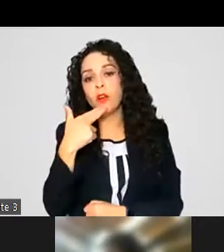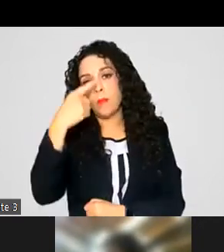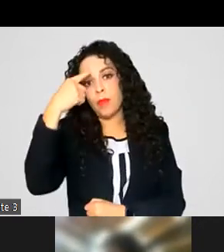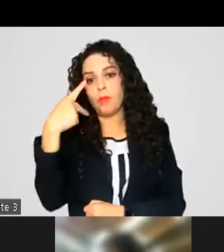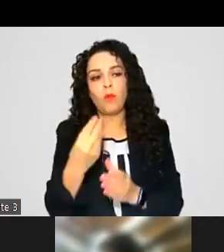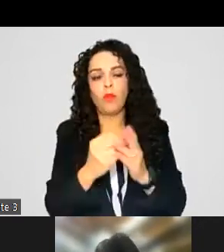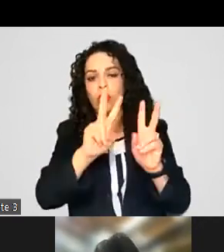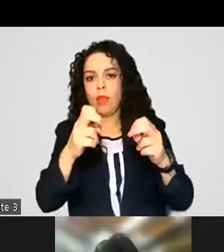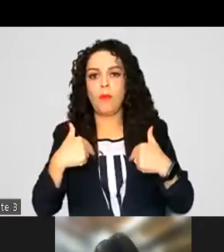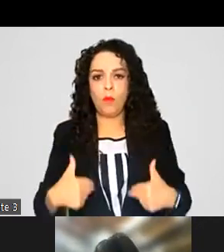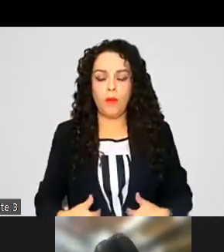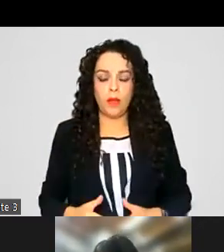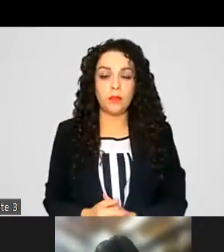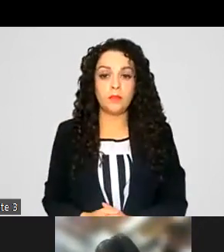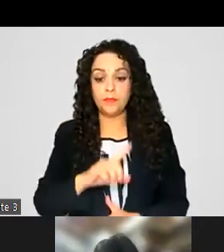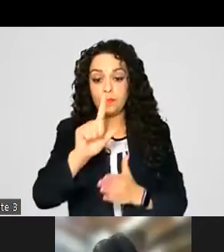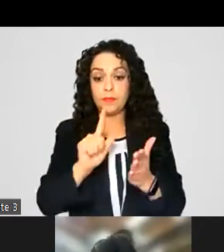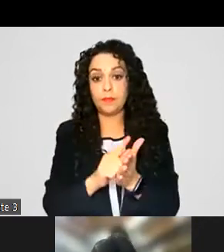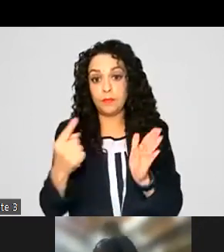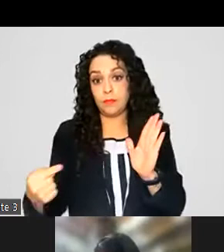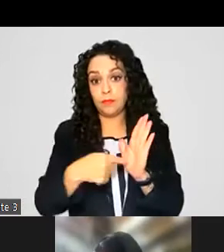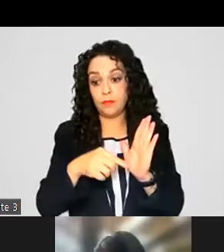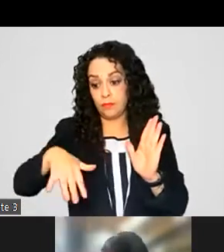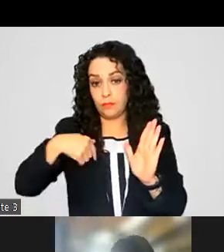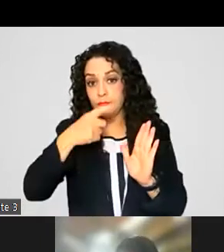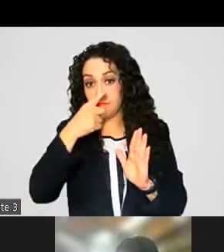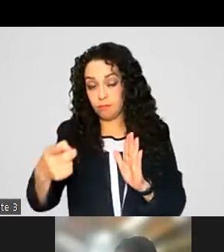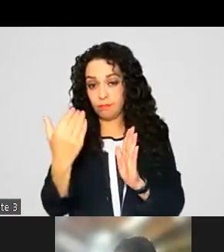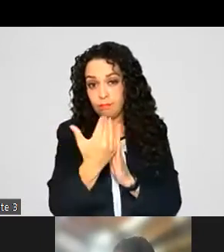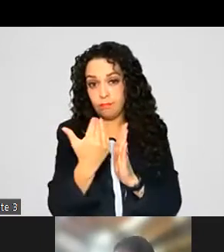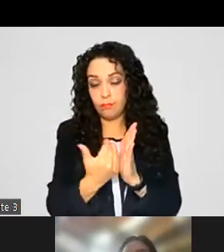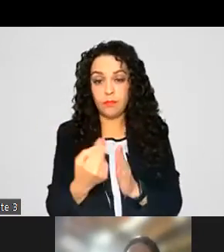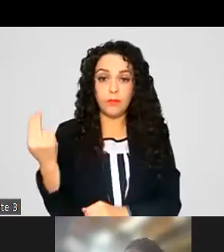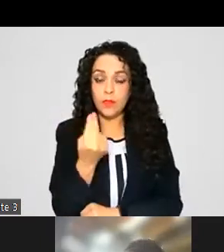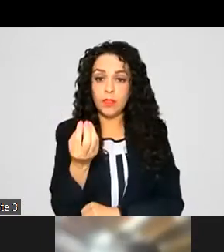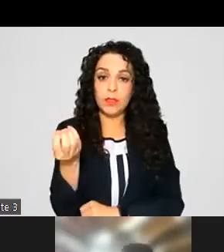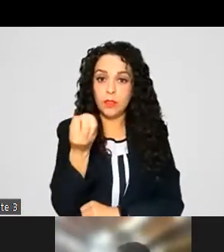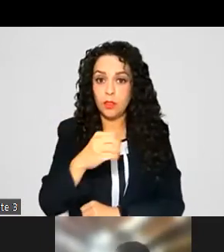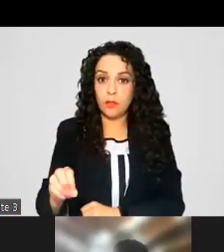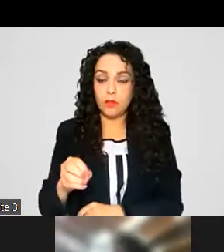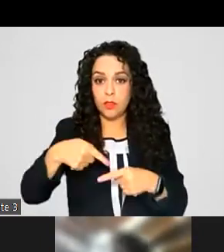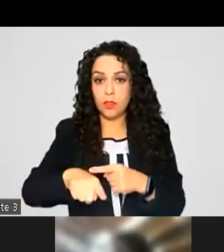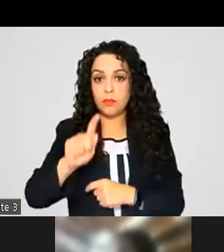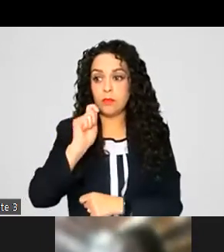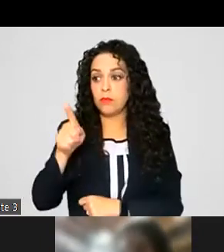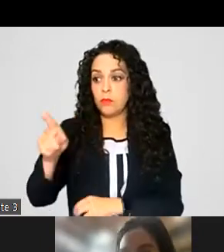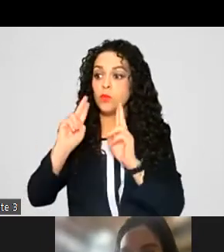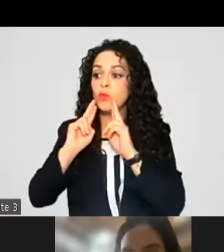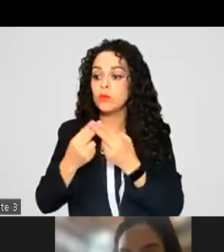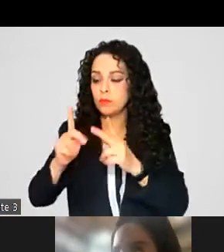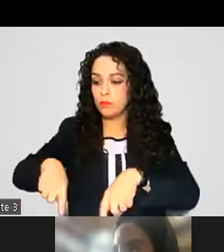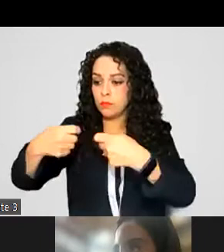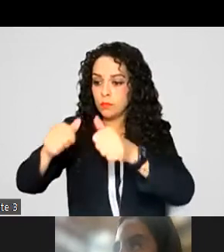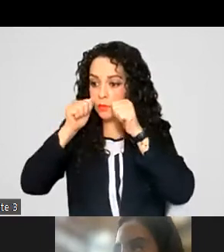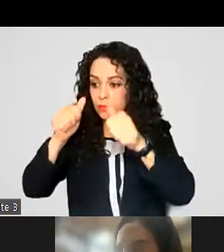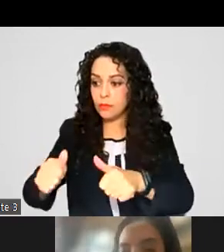cumplimentar las disposiciones de la ley previamente descritas es necesaria la habilitación y operatividad de la unidad de atención a la diversidad sexual de